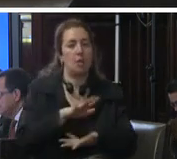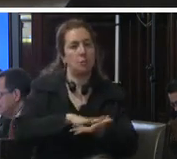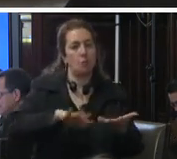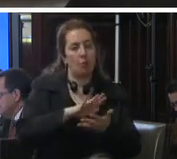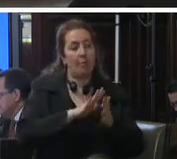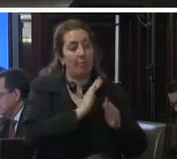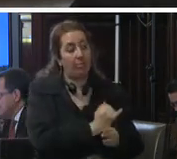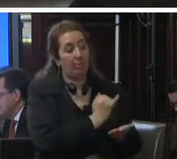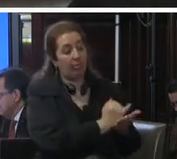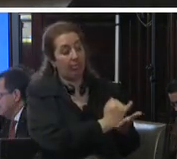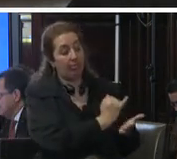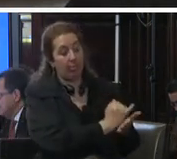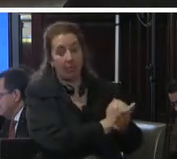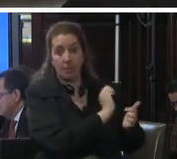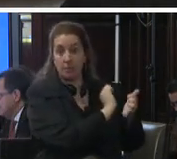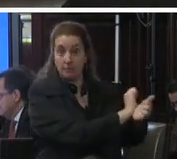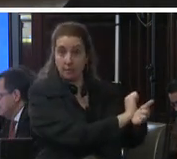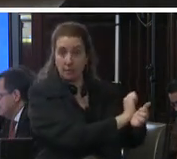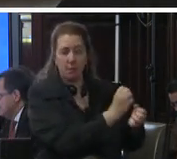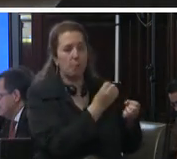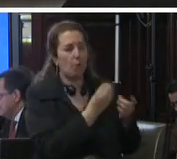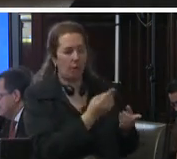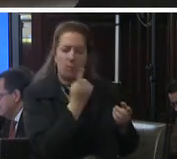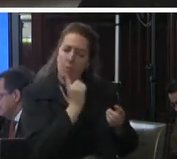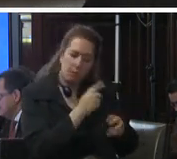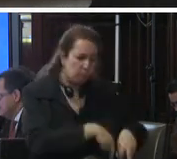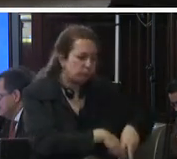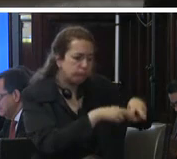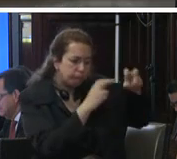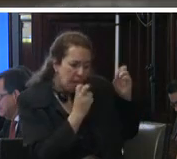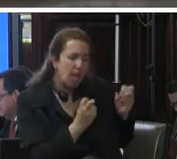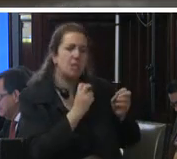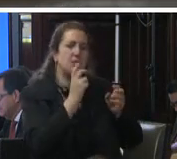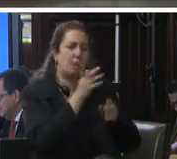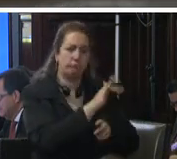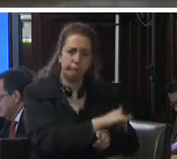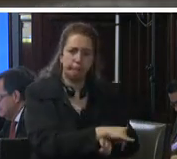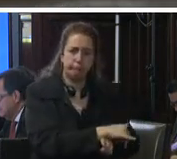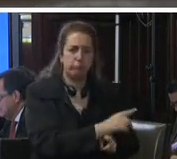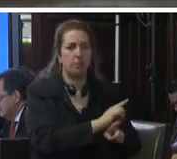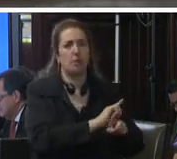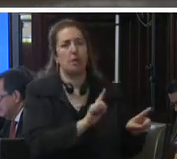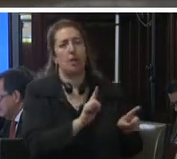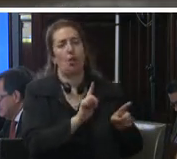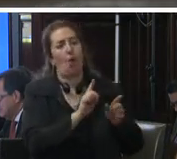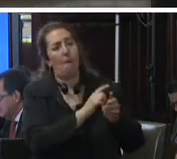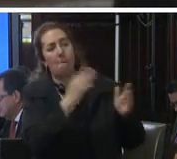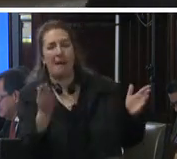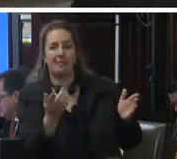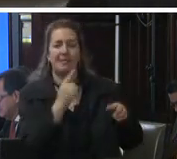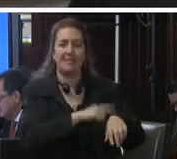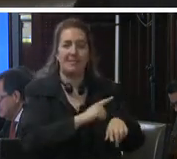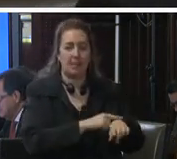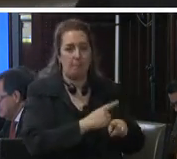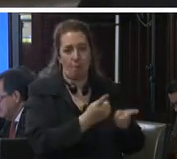una persona en detención debe examinarse periódicamente y no debe prolongarse más allá del periodo para que el estado